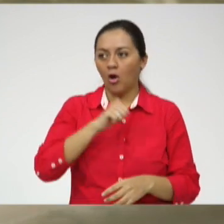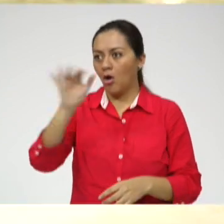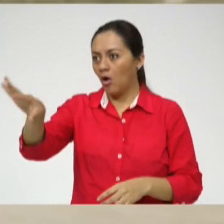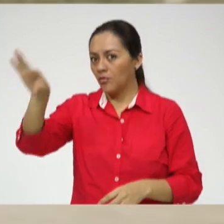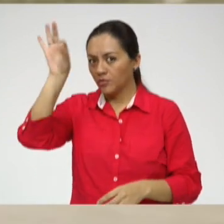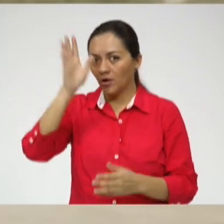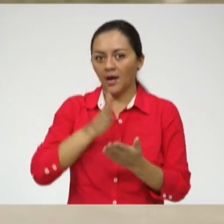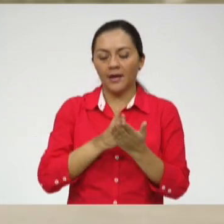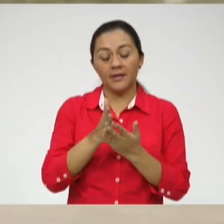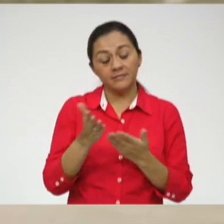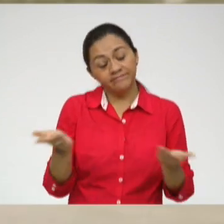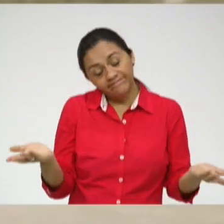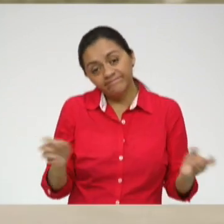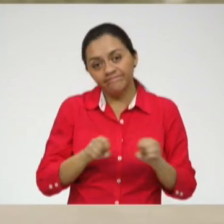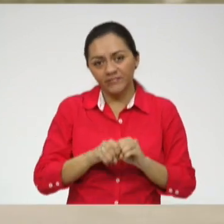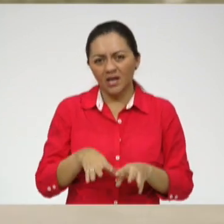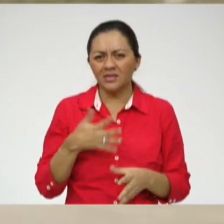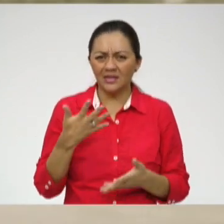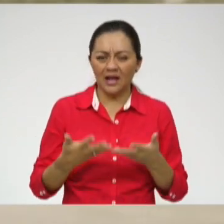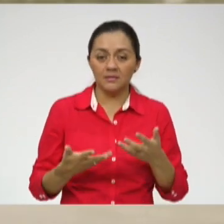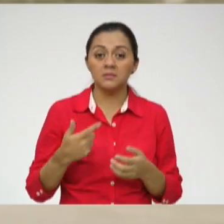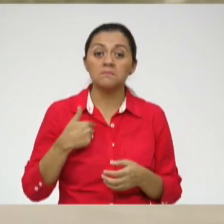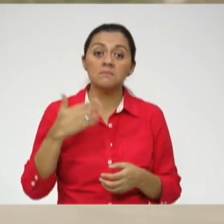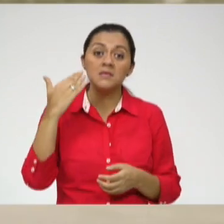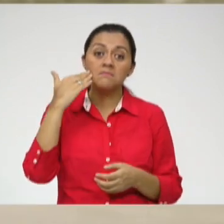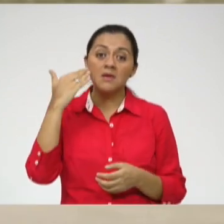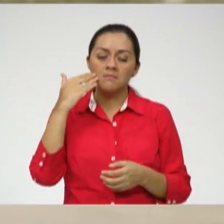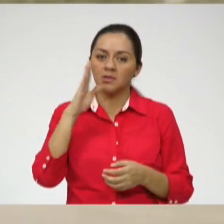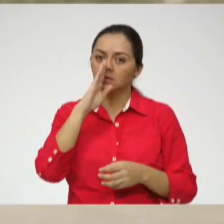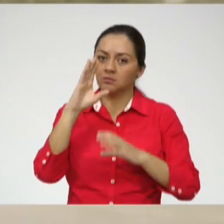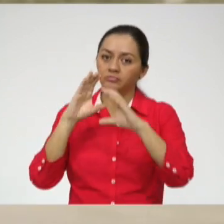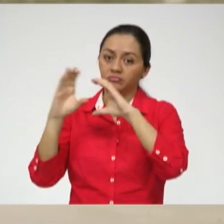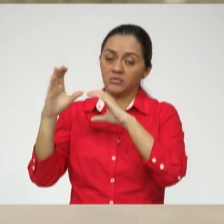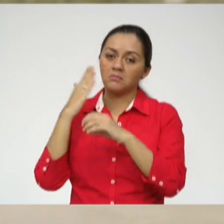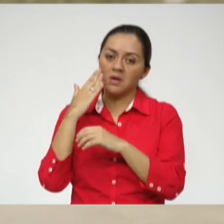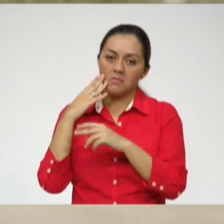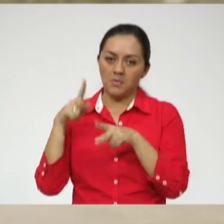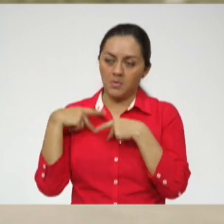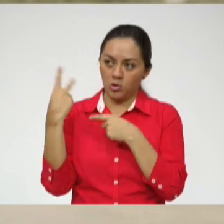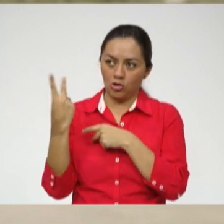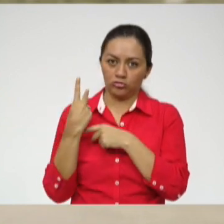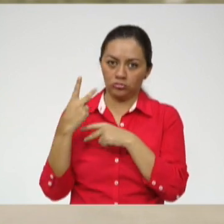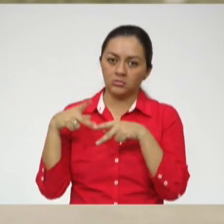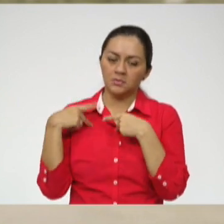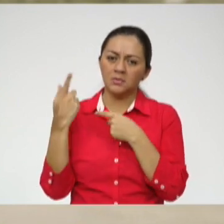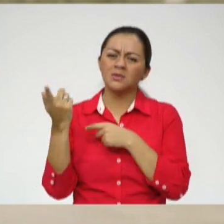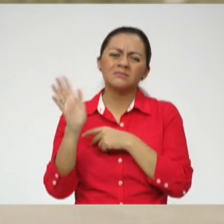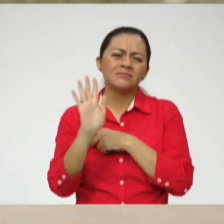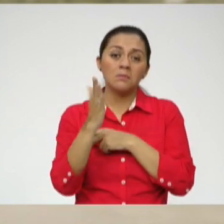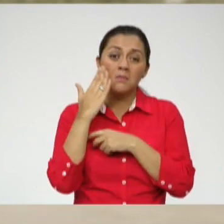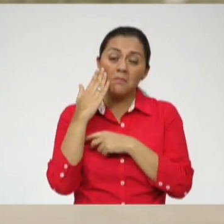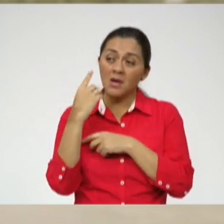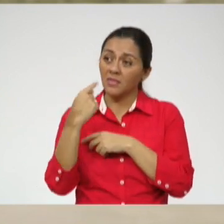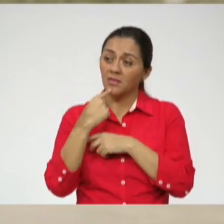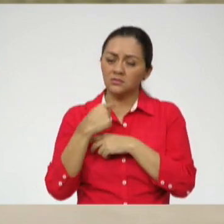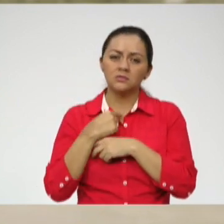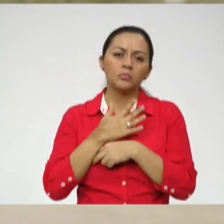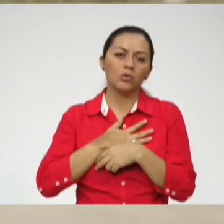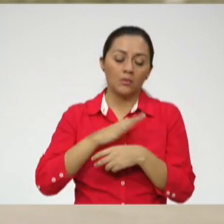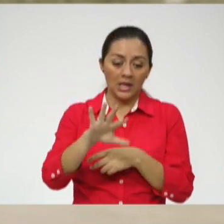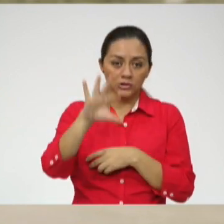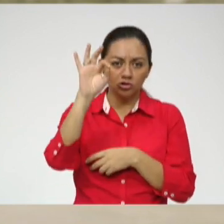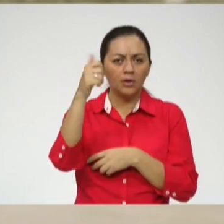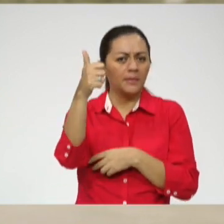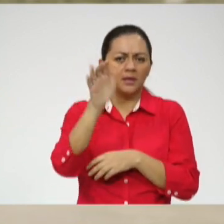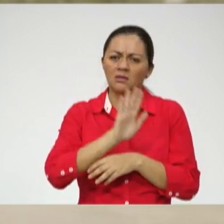otra. Lo único que me dice mi mamá, porque solo vivo con mi madre, es que solo elija lo que me vaya a ir bien en el